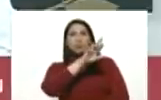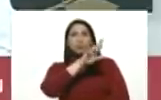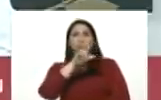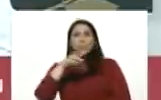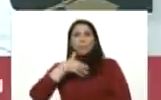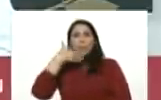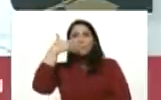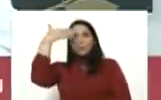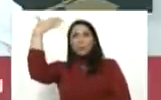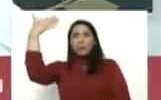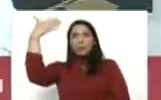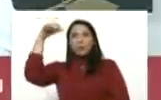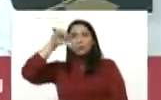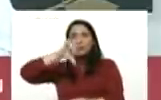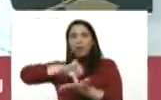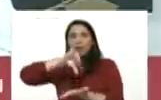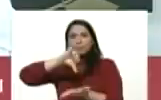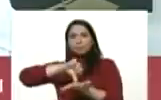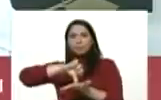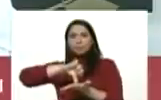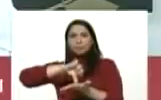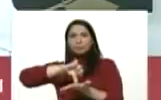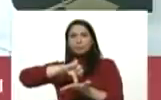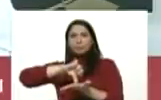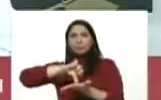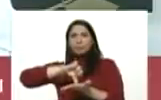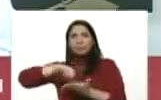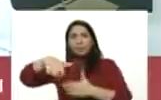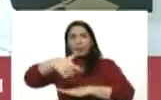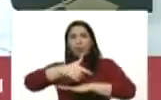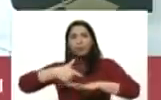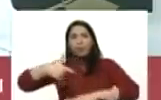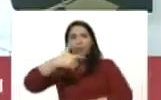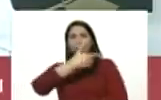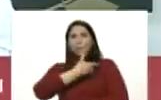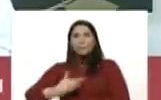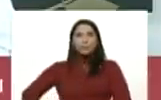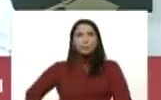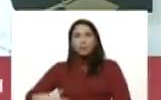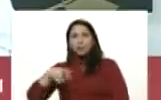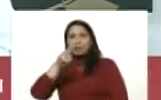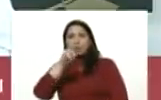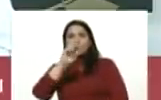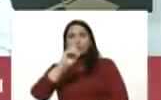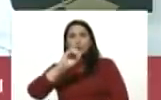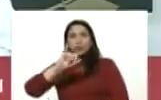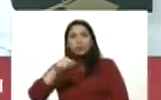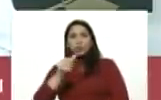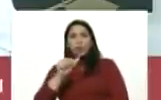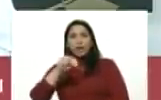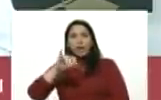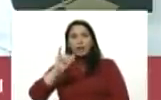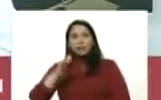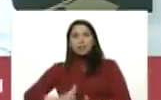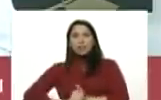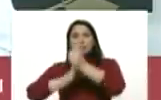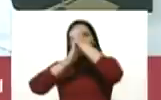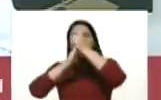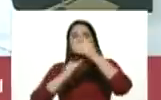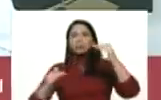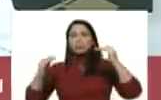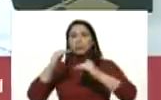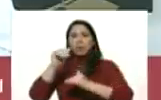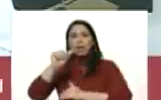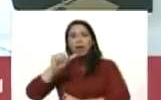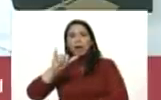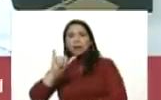islámica de irán al gobierno del presidente rohani al líder supremo el ayatolah